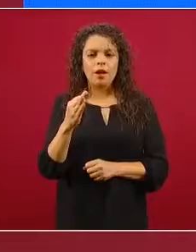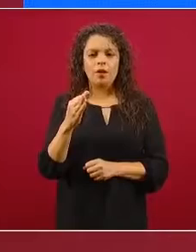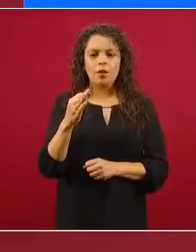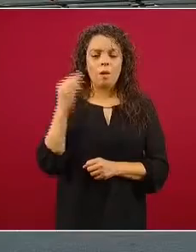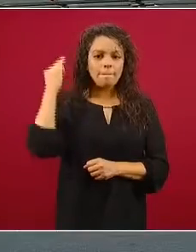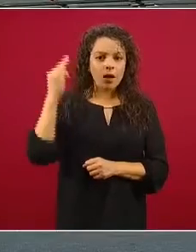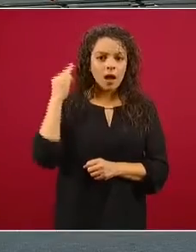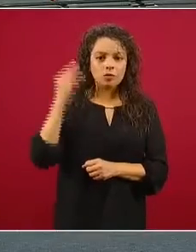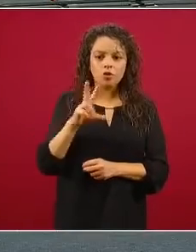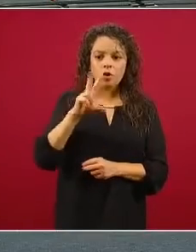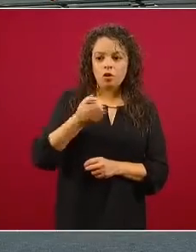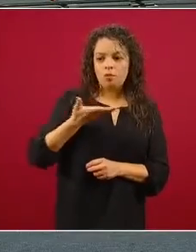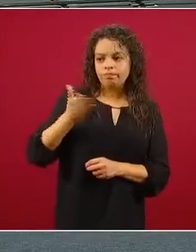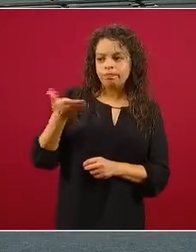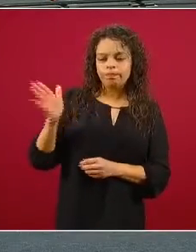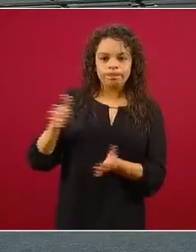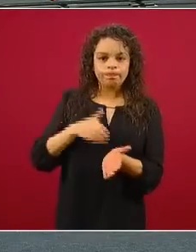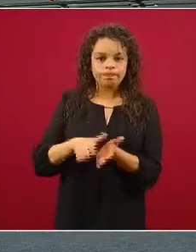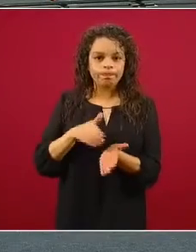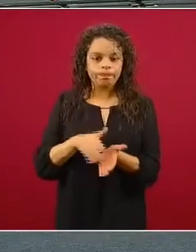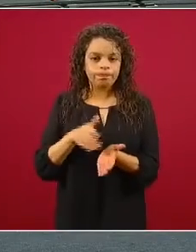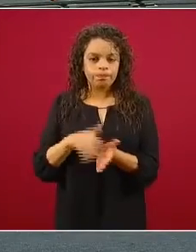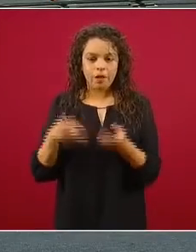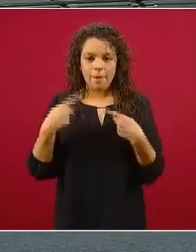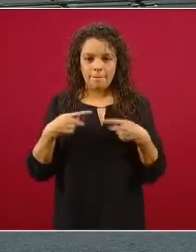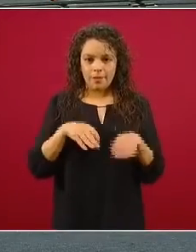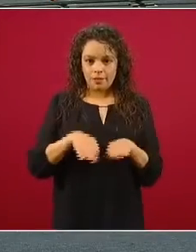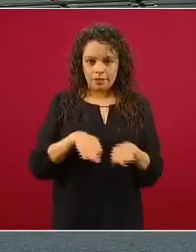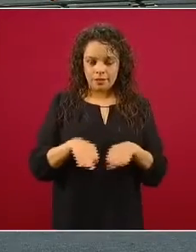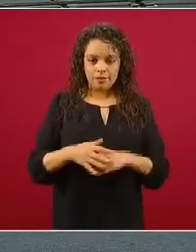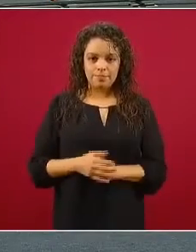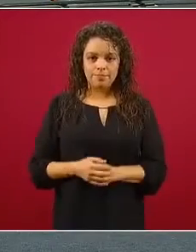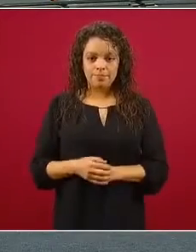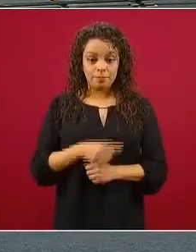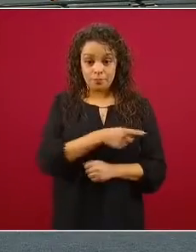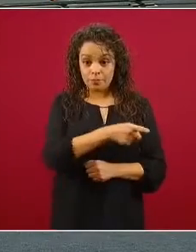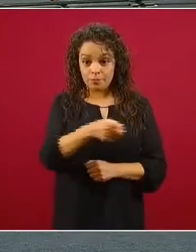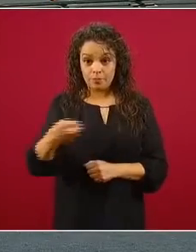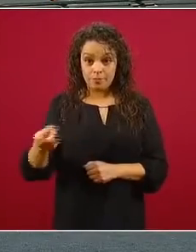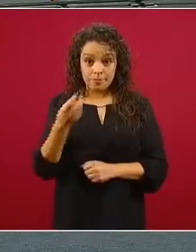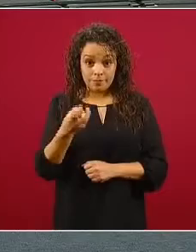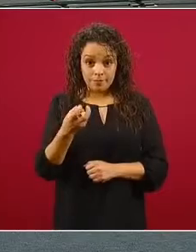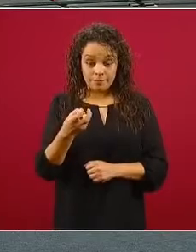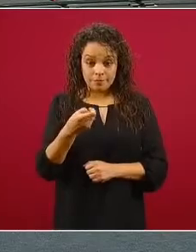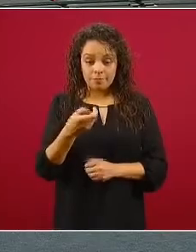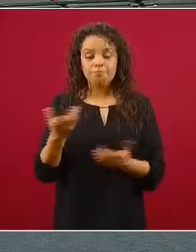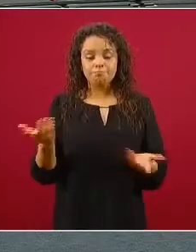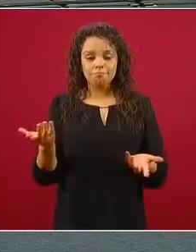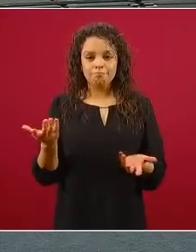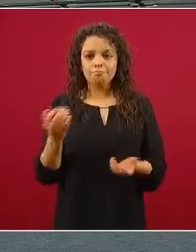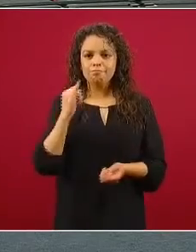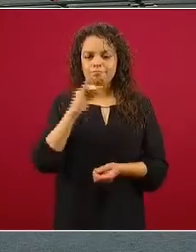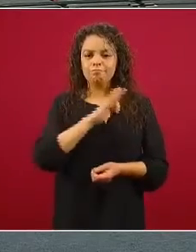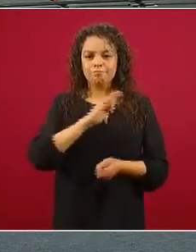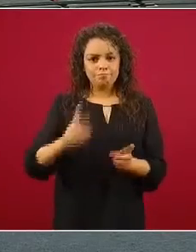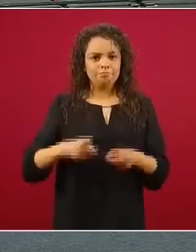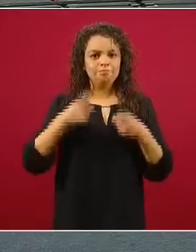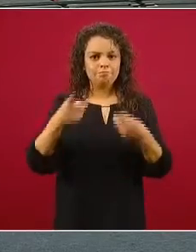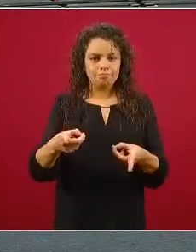trabajador. Si usted es uno de esos empresarios solidarios, pues entonces es susceptible a recibir este crédito, como